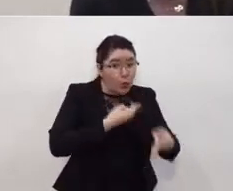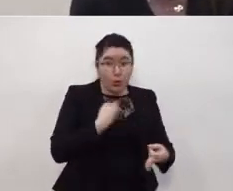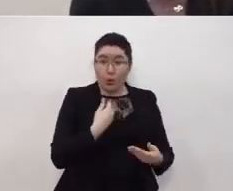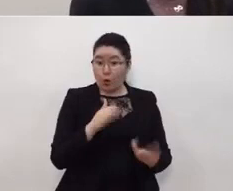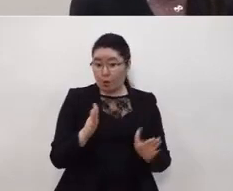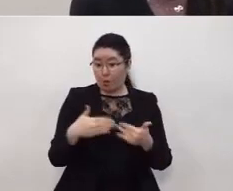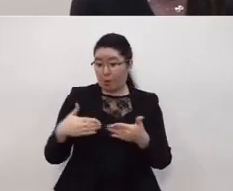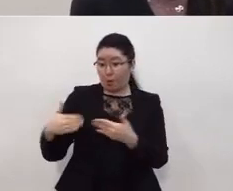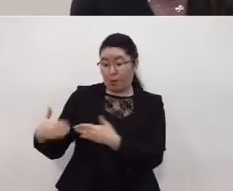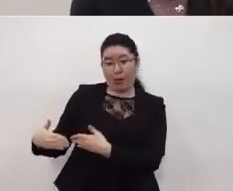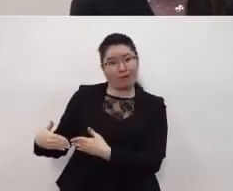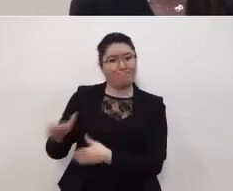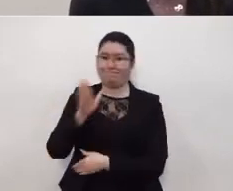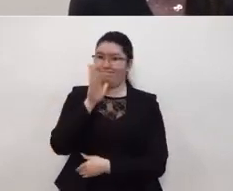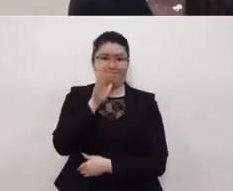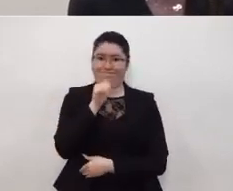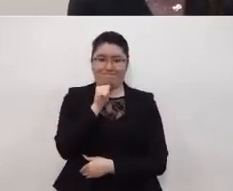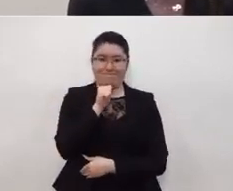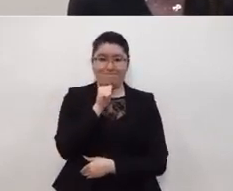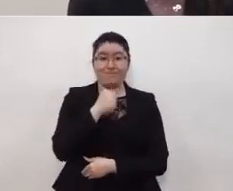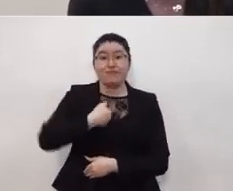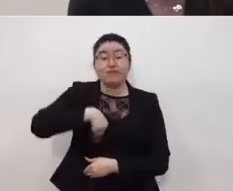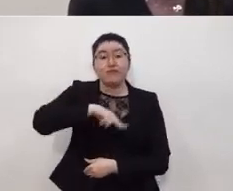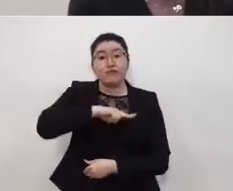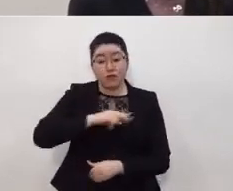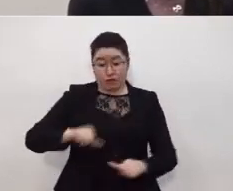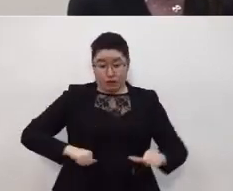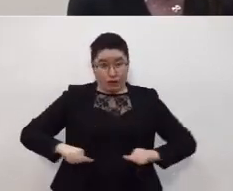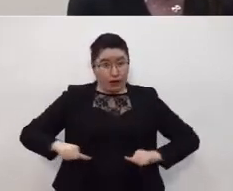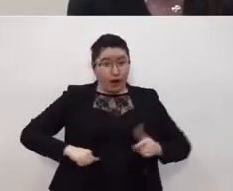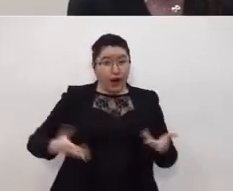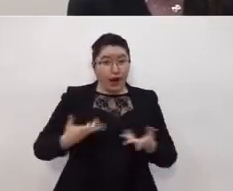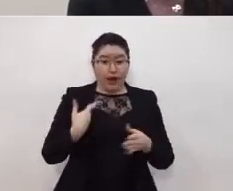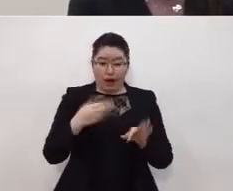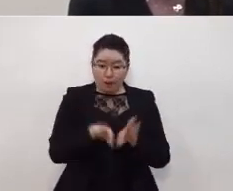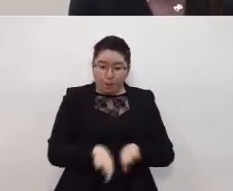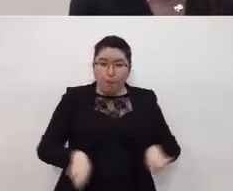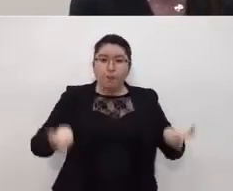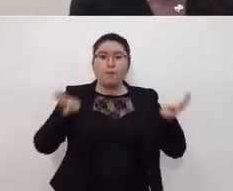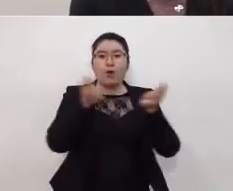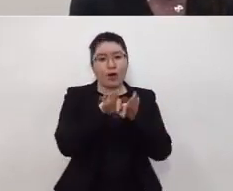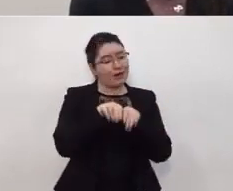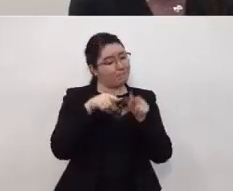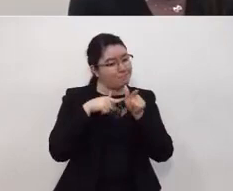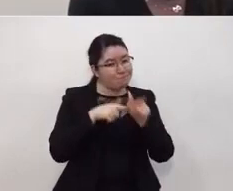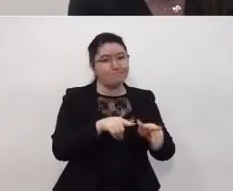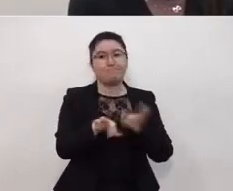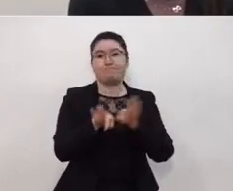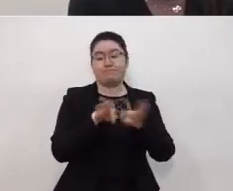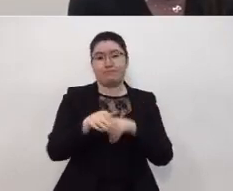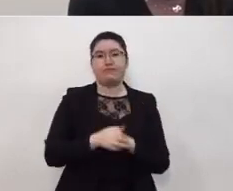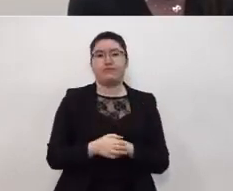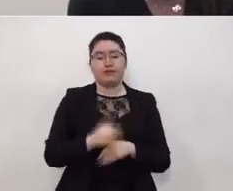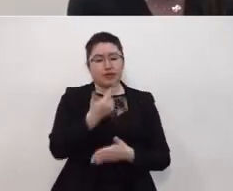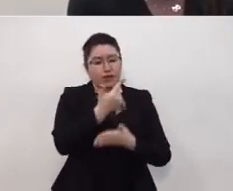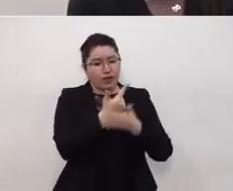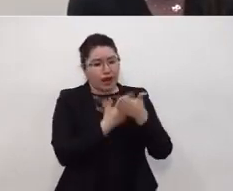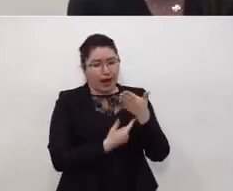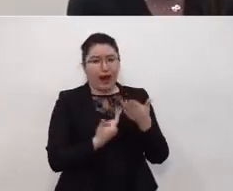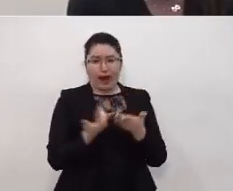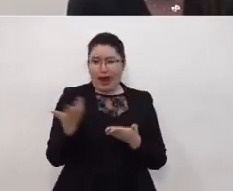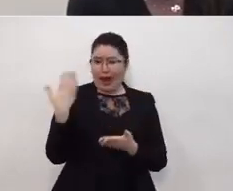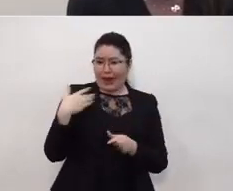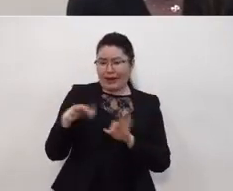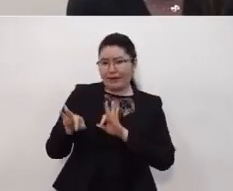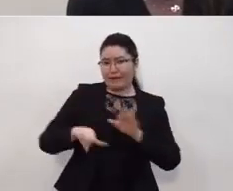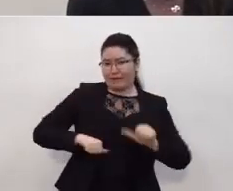actividad económica y hay que mantener las actividades consideradas esenciales. Las listas de actividades esenciales fueron